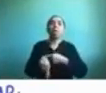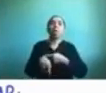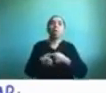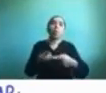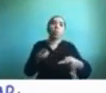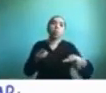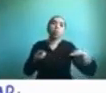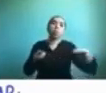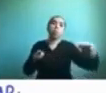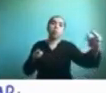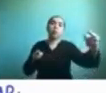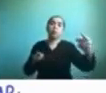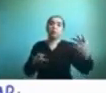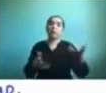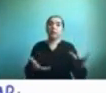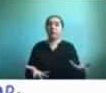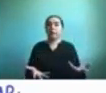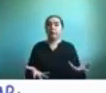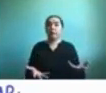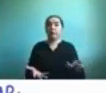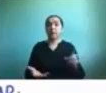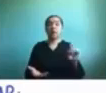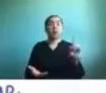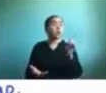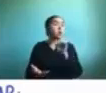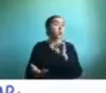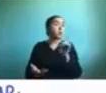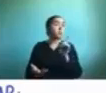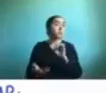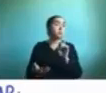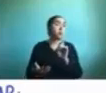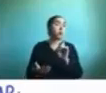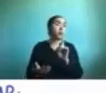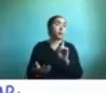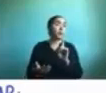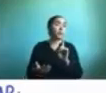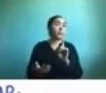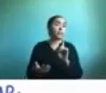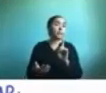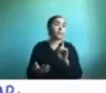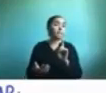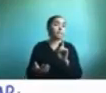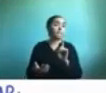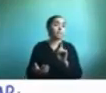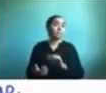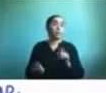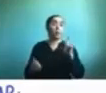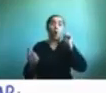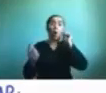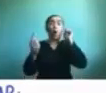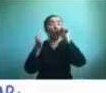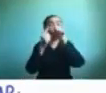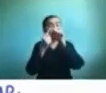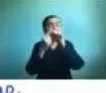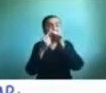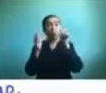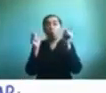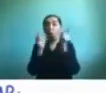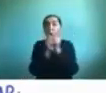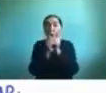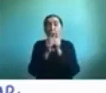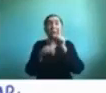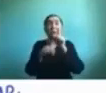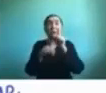y no necesariamente ya que en caso de que las aplicaciones sean con un objetivo muy específico o muy cortitas se